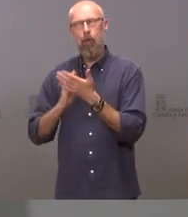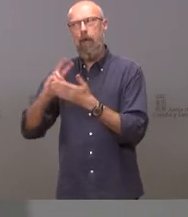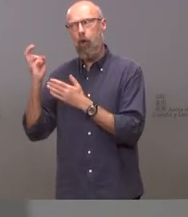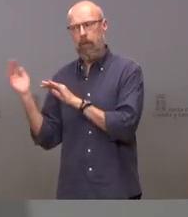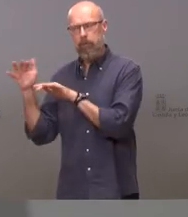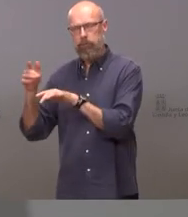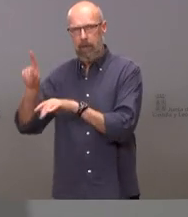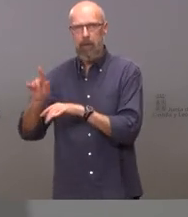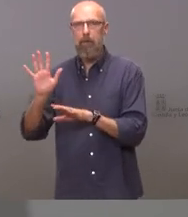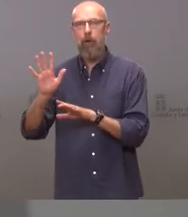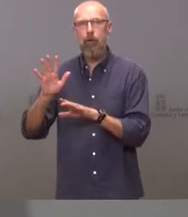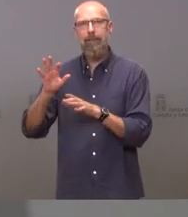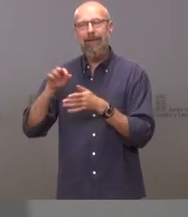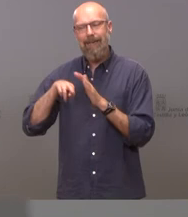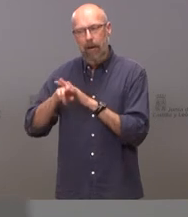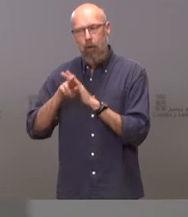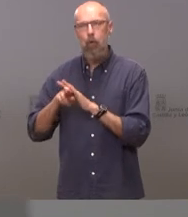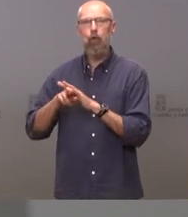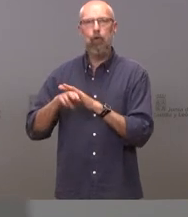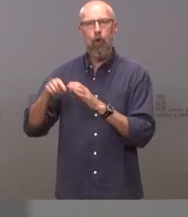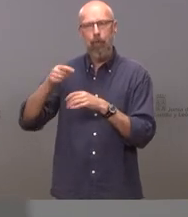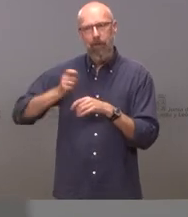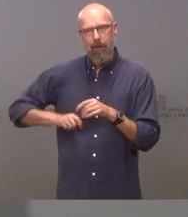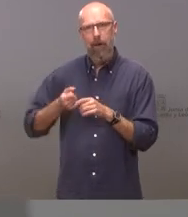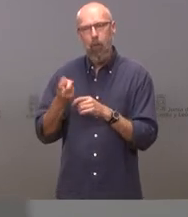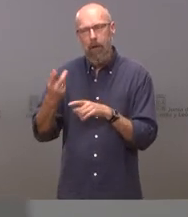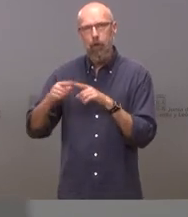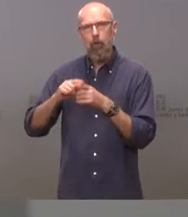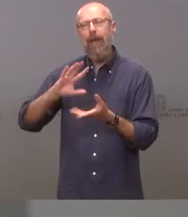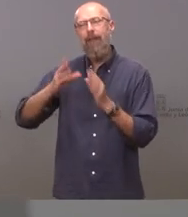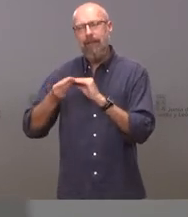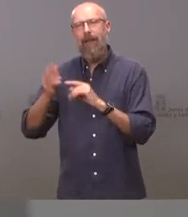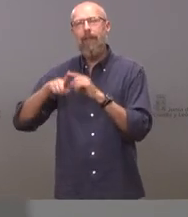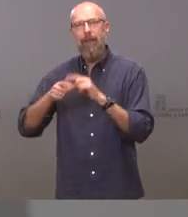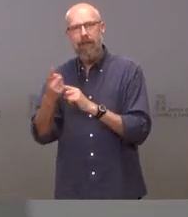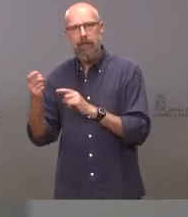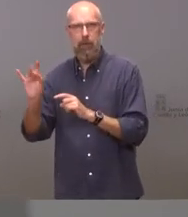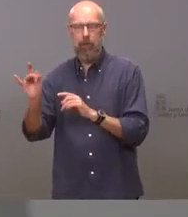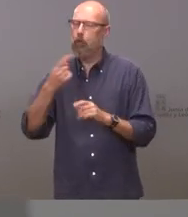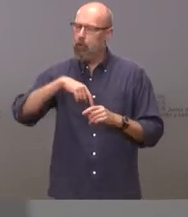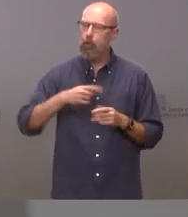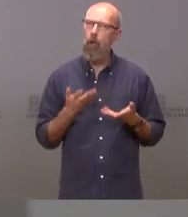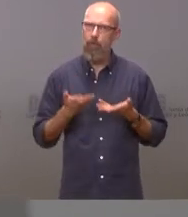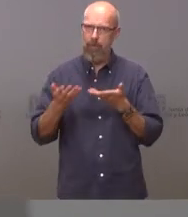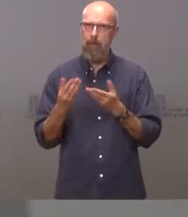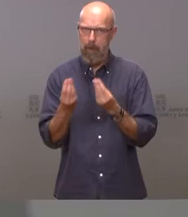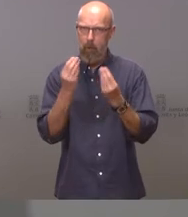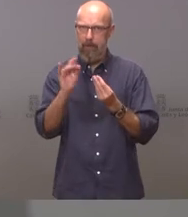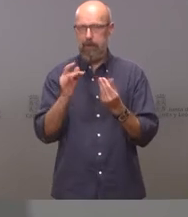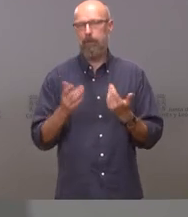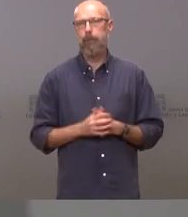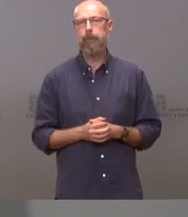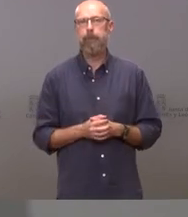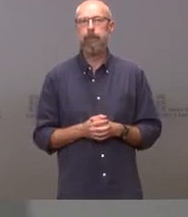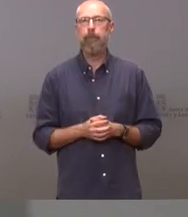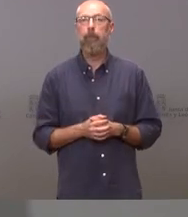recursos y su plantilla a esa realidad y estamos dispuestos a mejorar en lo que sea posible con